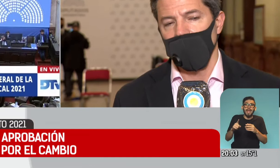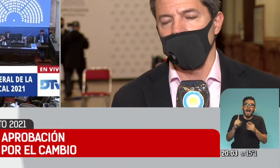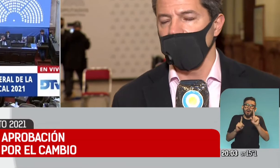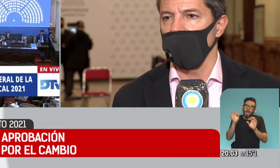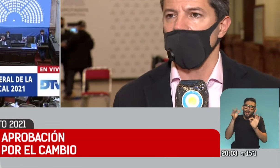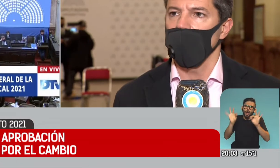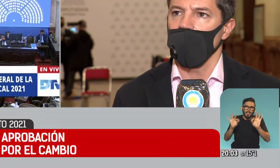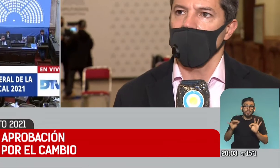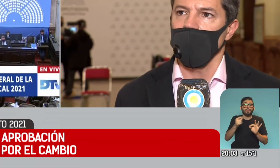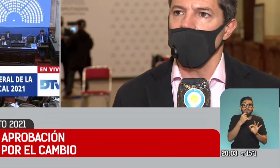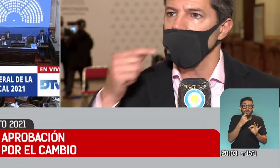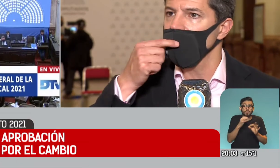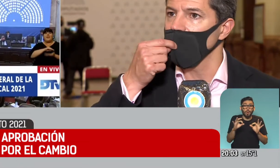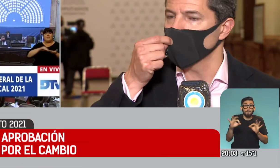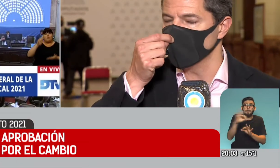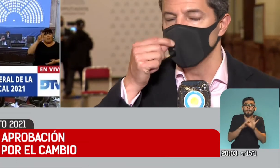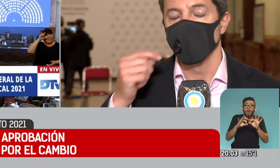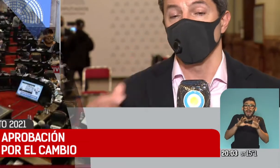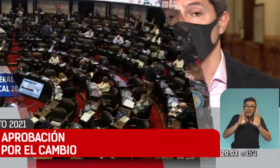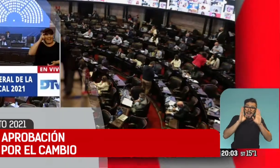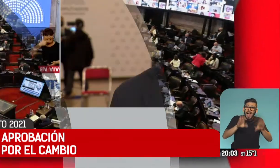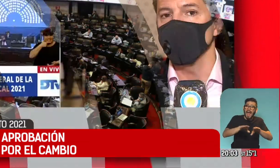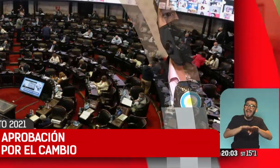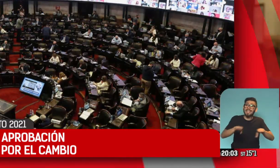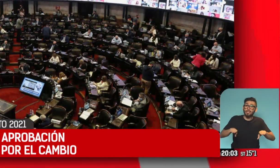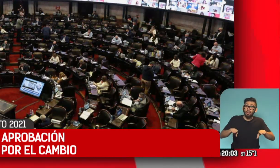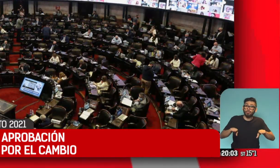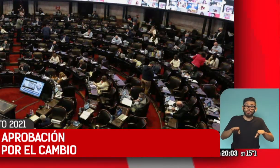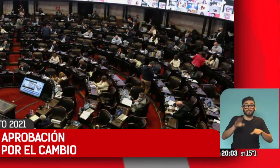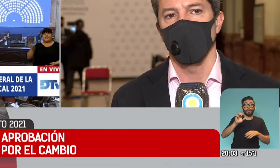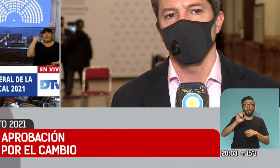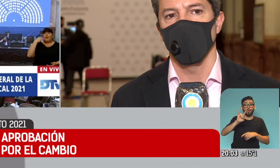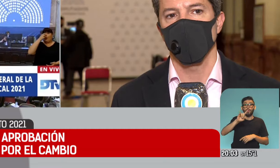correcciones. ejemplo, reforzar los programas de niñez que están, según la propia UNICEF,